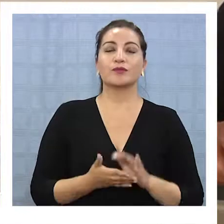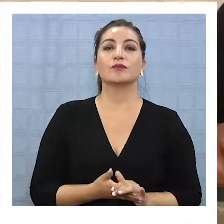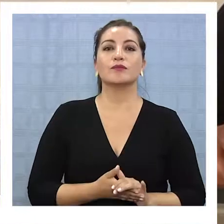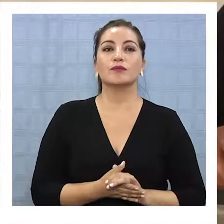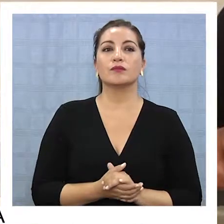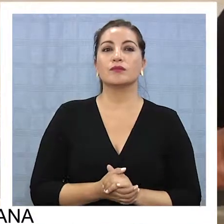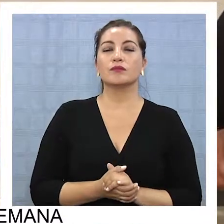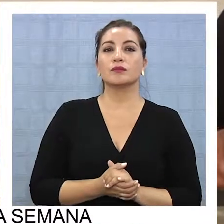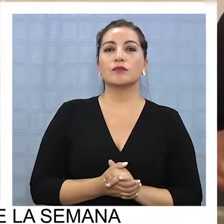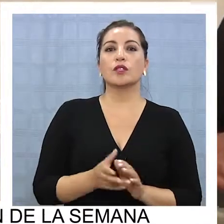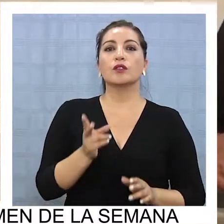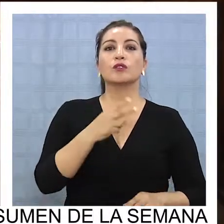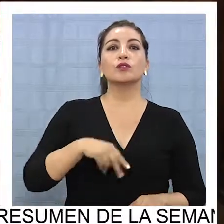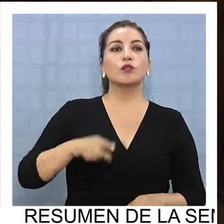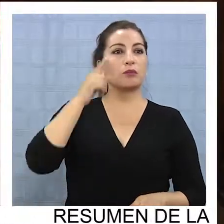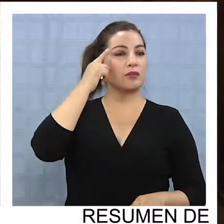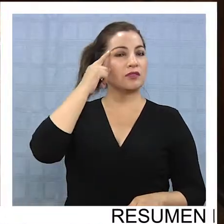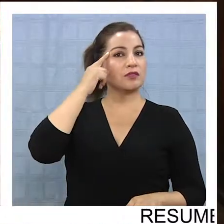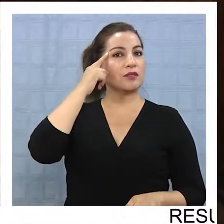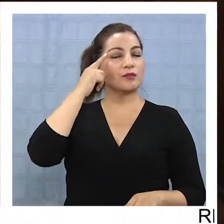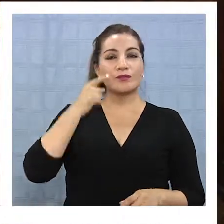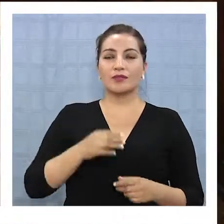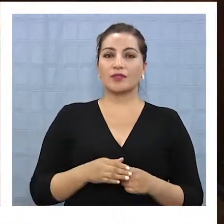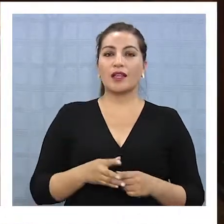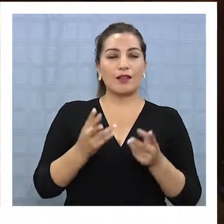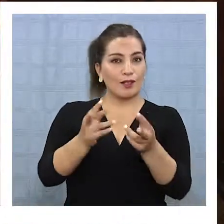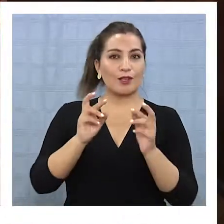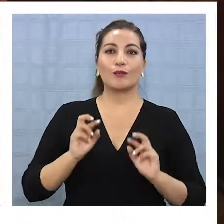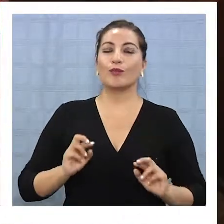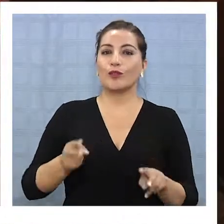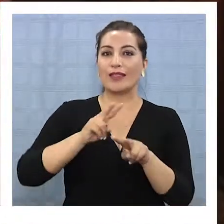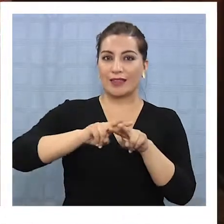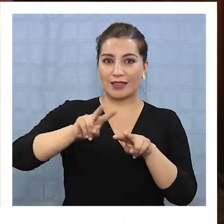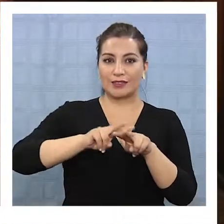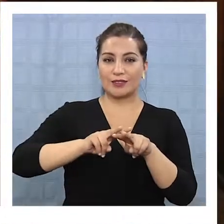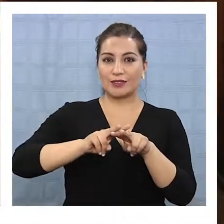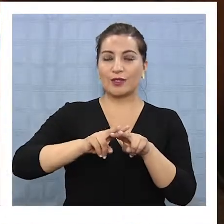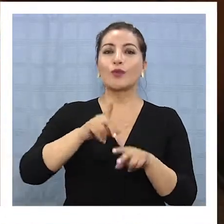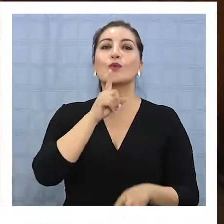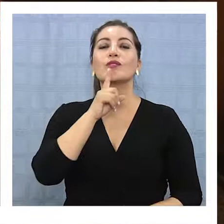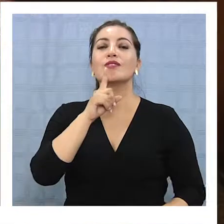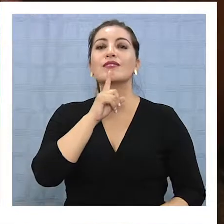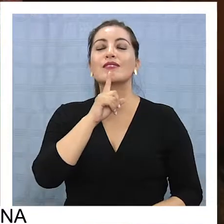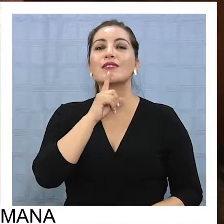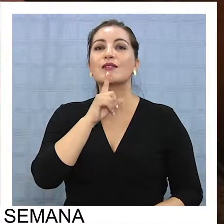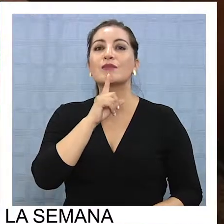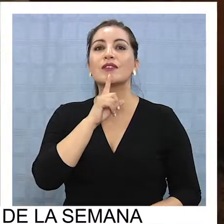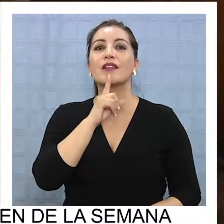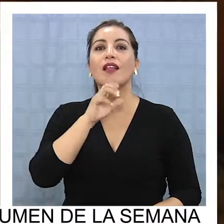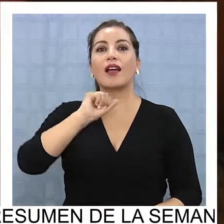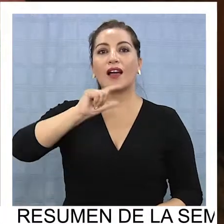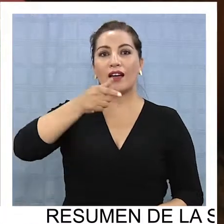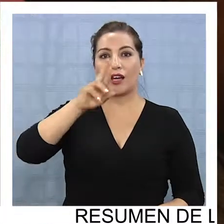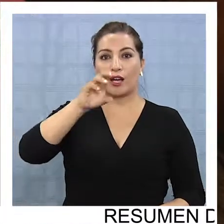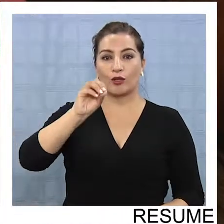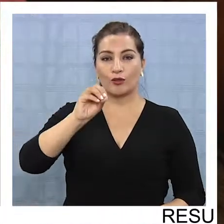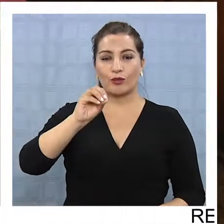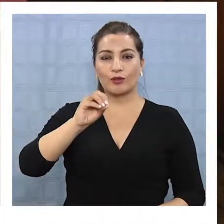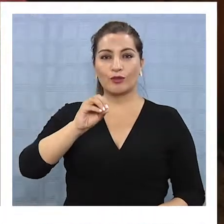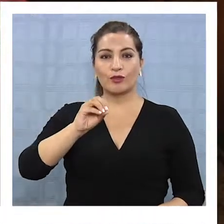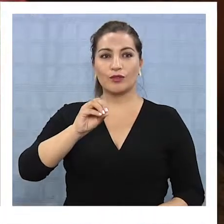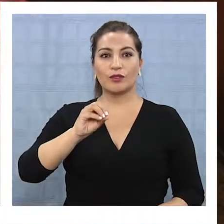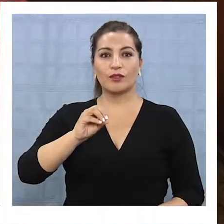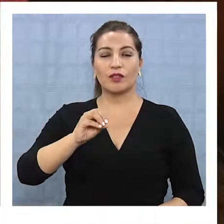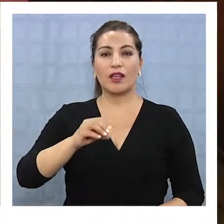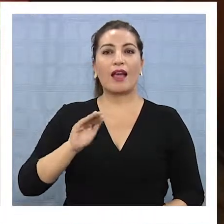Han considerado necesario la posibilidad de generar un terminal agropecuario en el sector sur de alto auspicio, en Alto Moya estamos hablando,